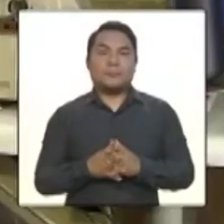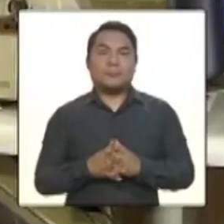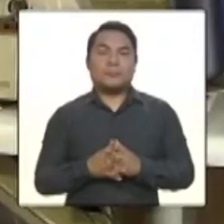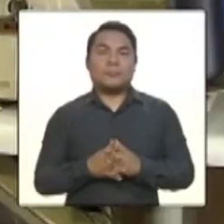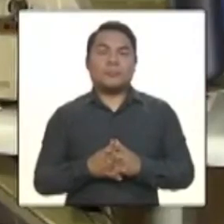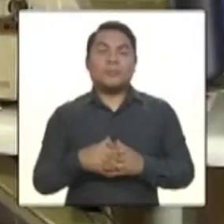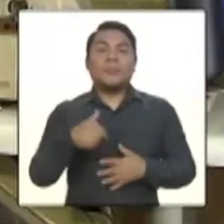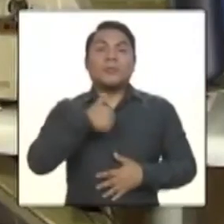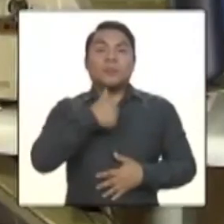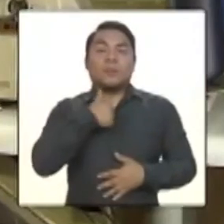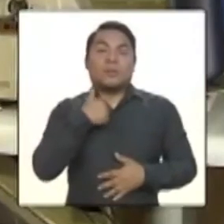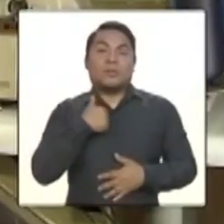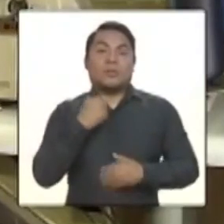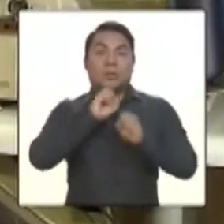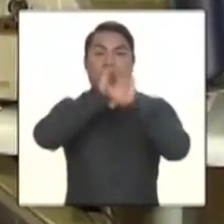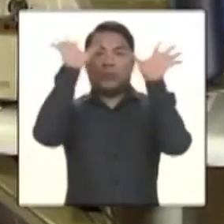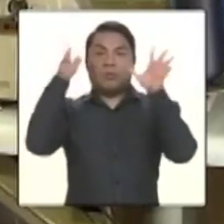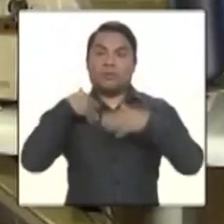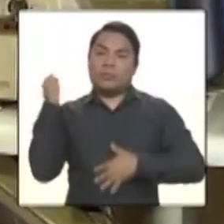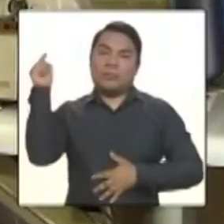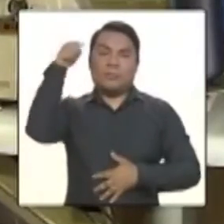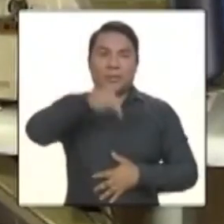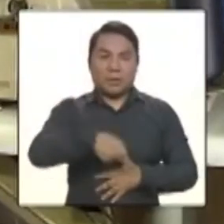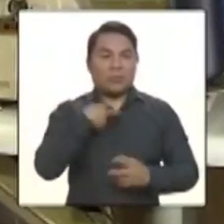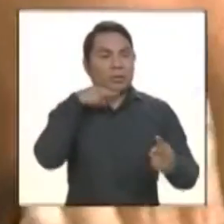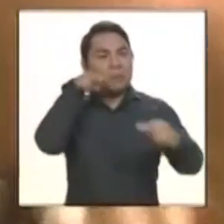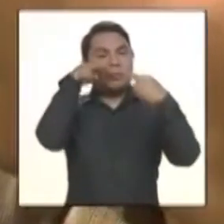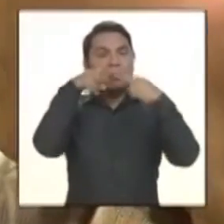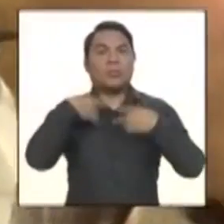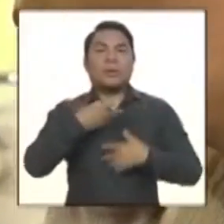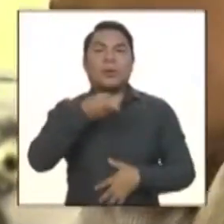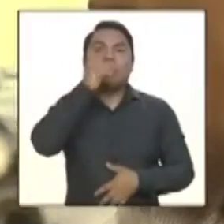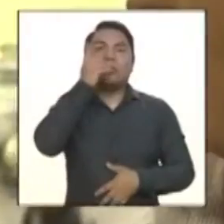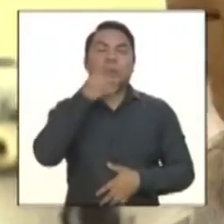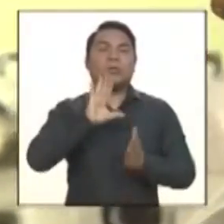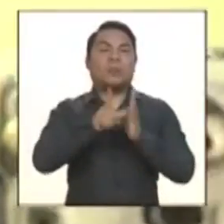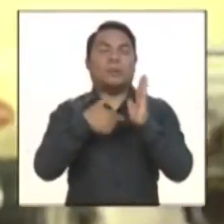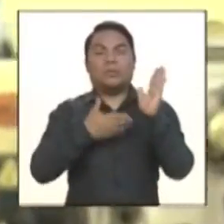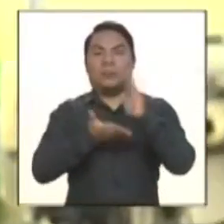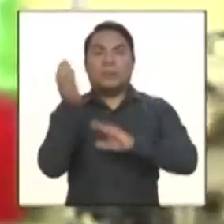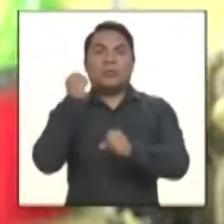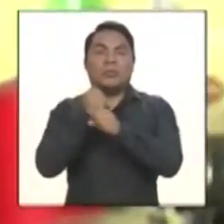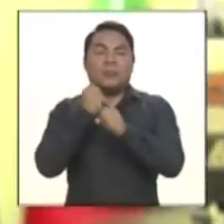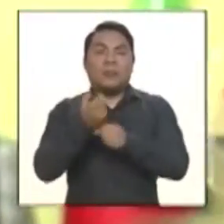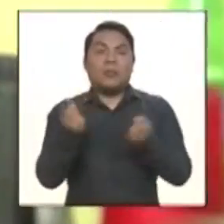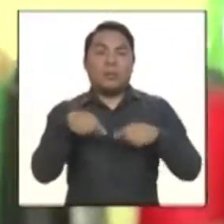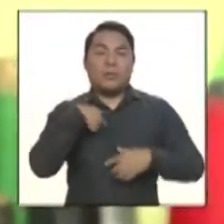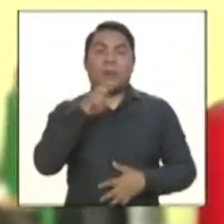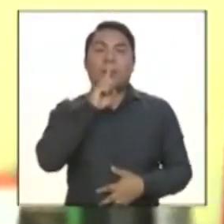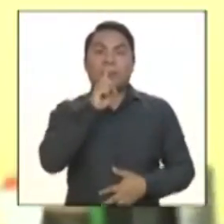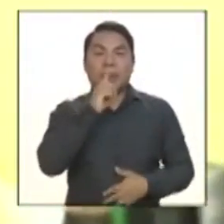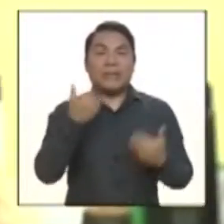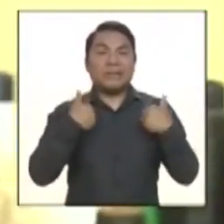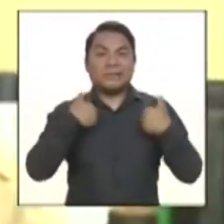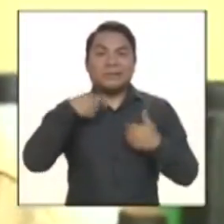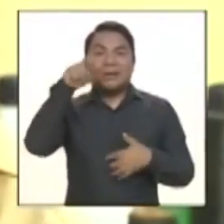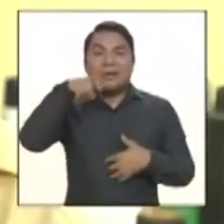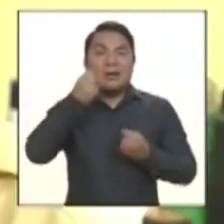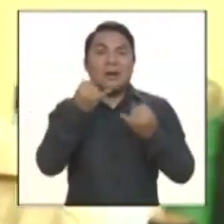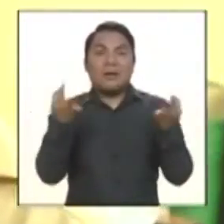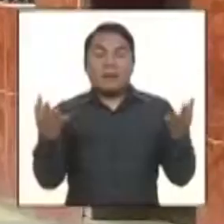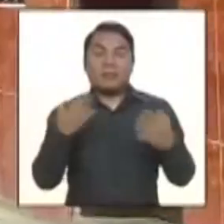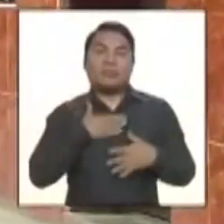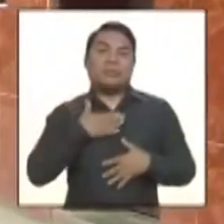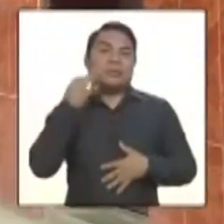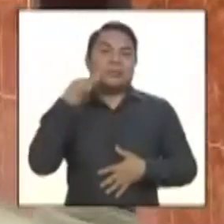Y yo en las mañanas vengo, lo veo, tomamos un poco de desayuno y me voy a trabajar. Mi papá si necesita alguna cosa, este, yo